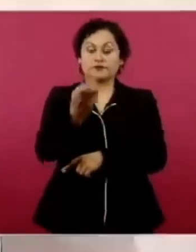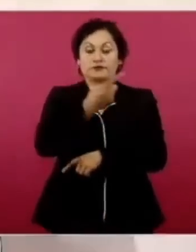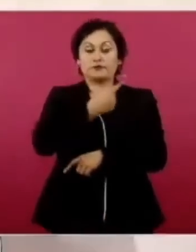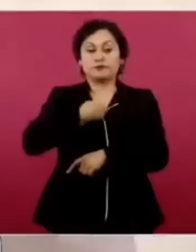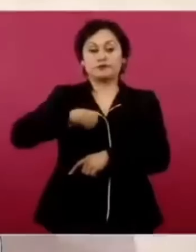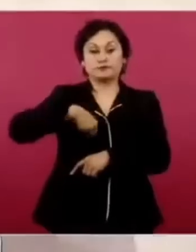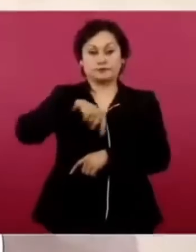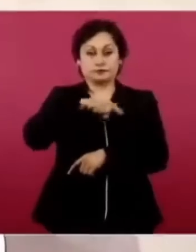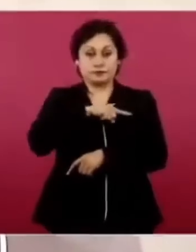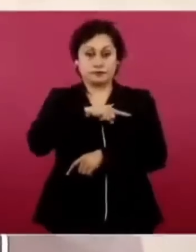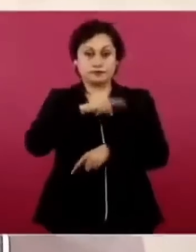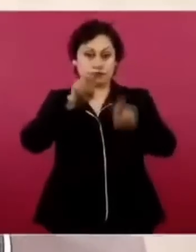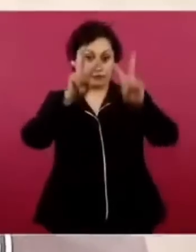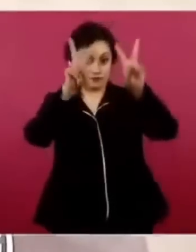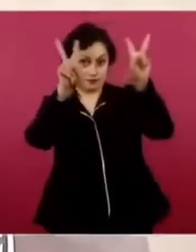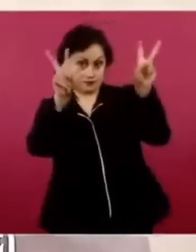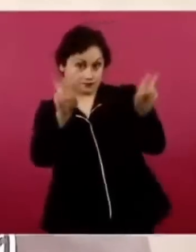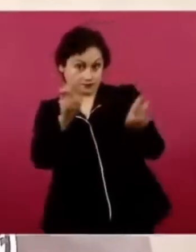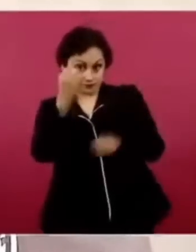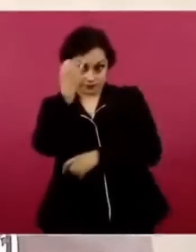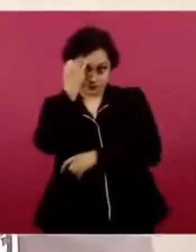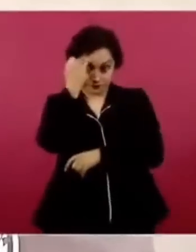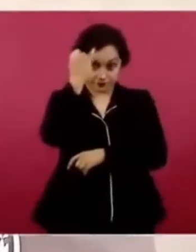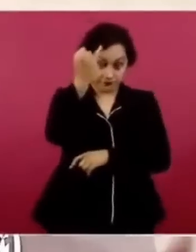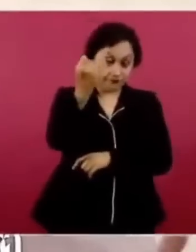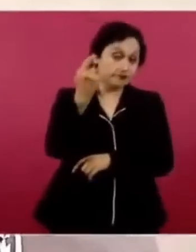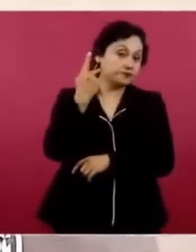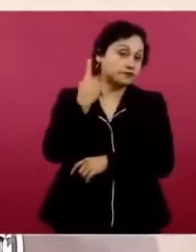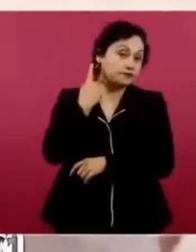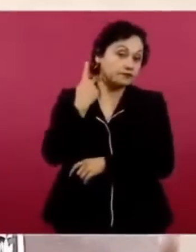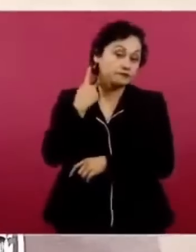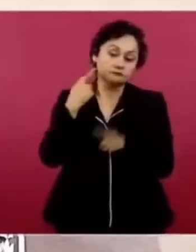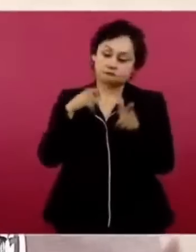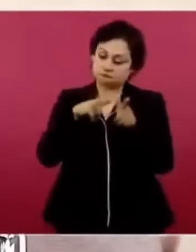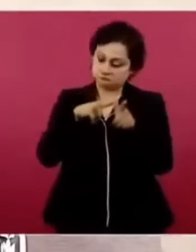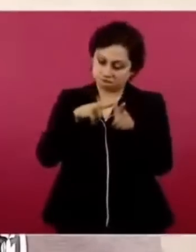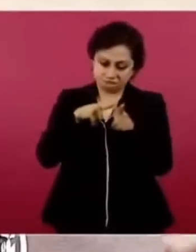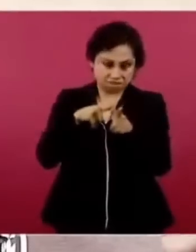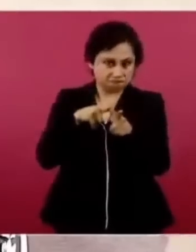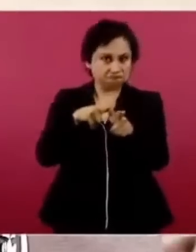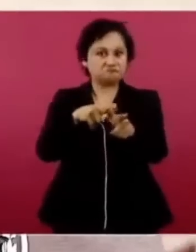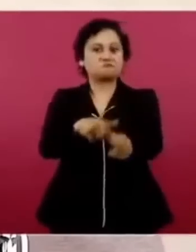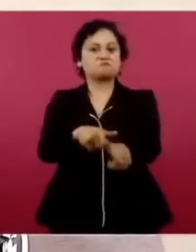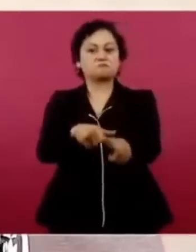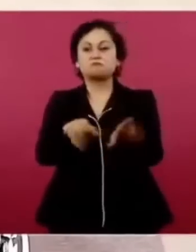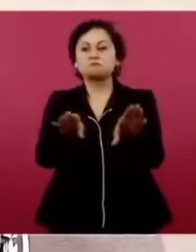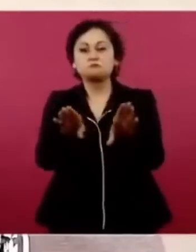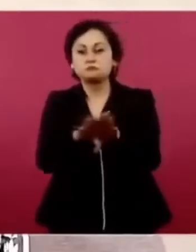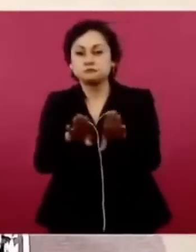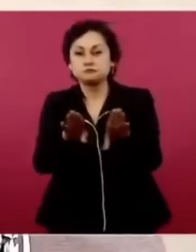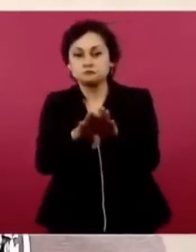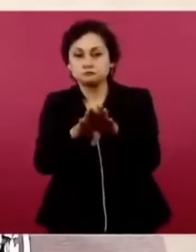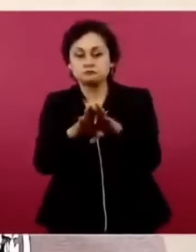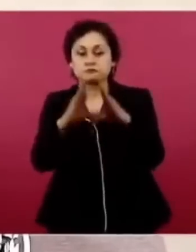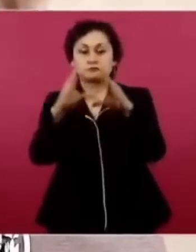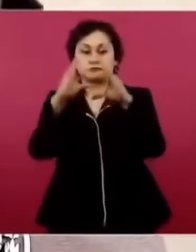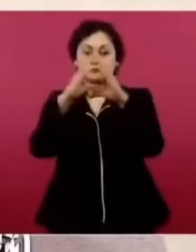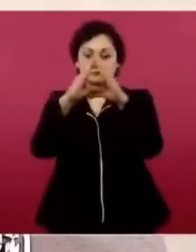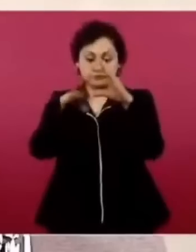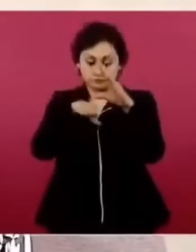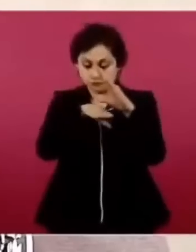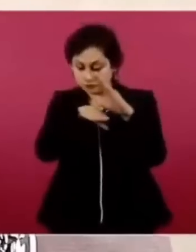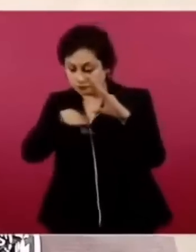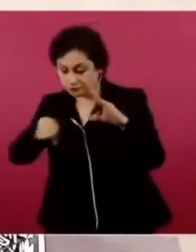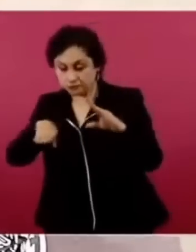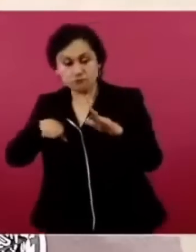política de apoyar de abajo hacia arriba.